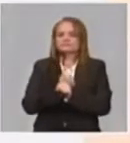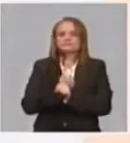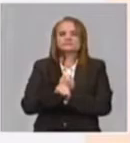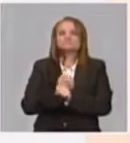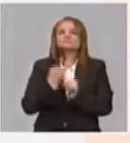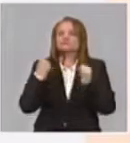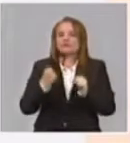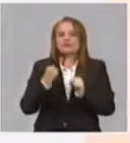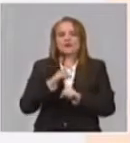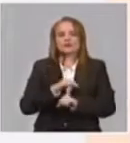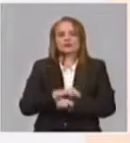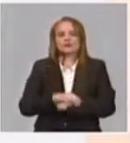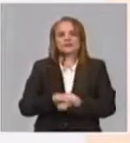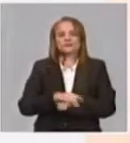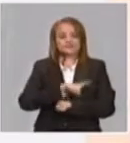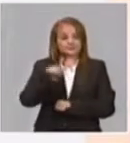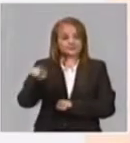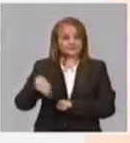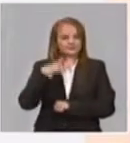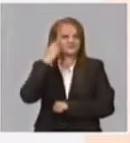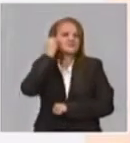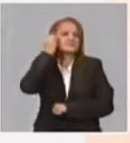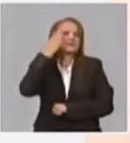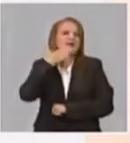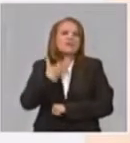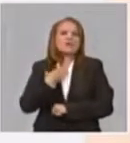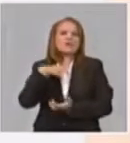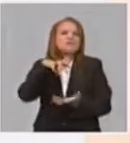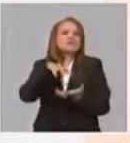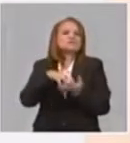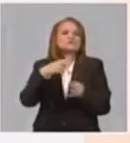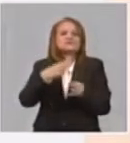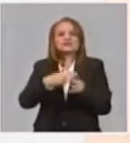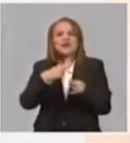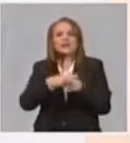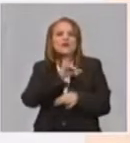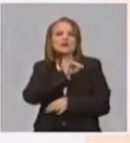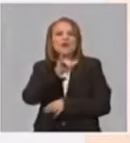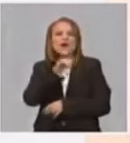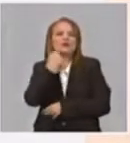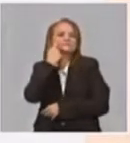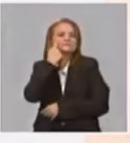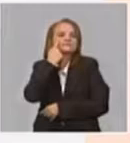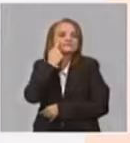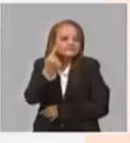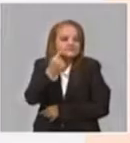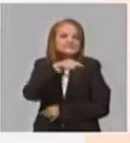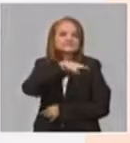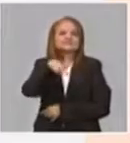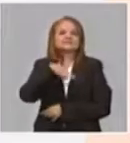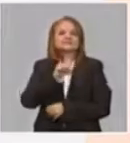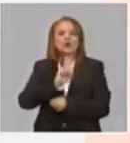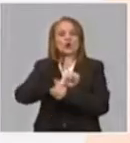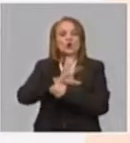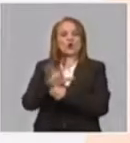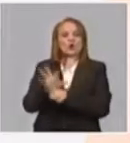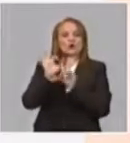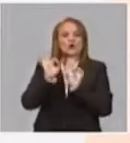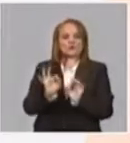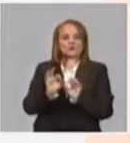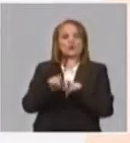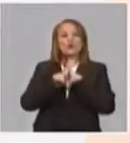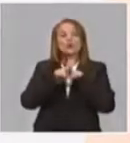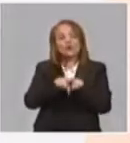Hemos creado el Observatorio del Coronavirus, Observatorio Métrico, que de conjunto con el Observatorio